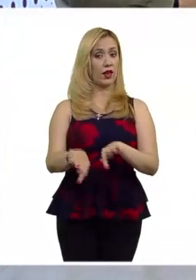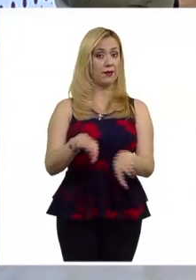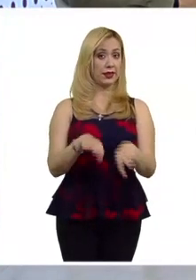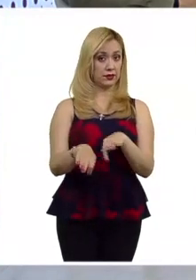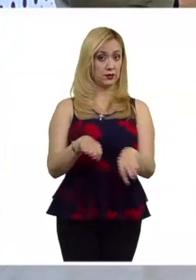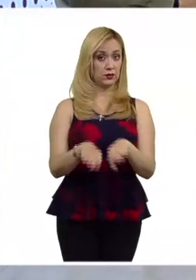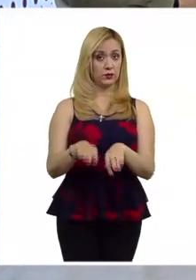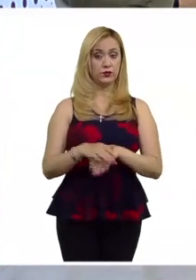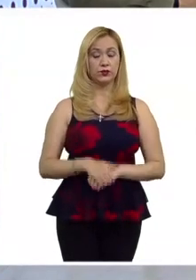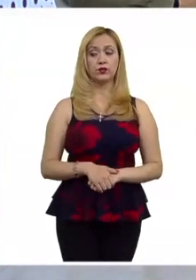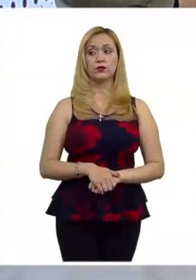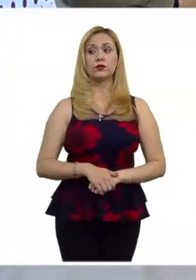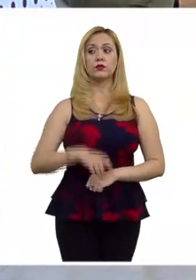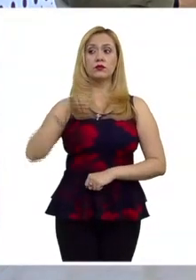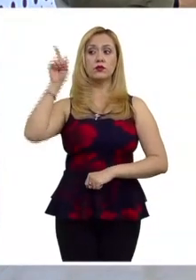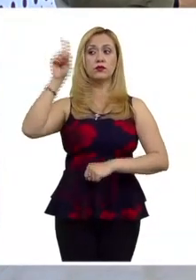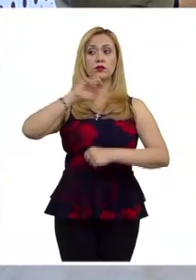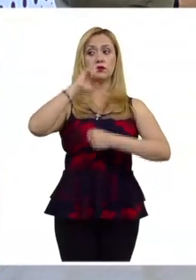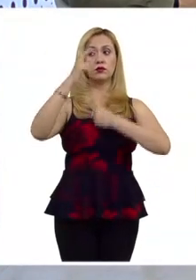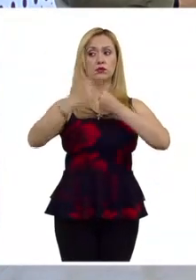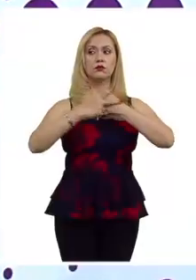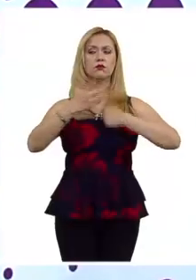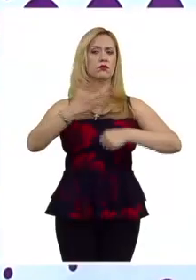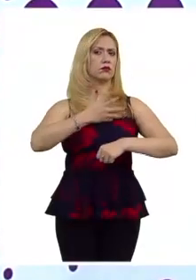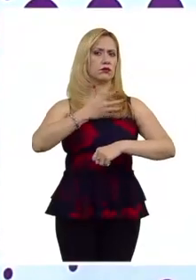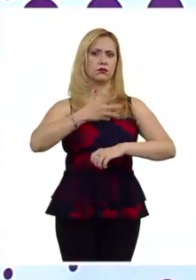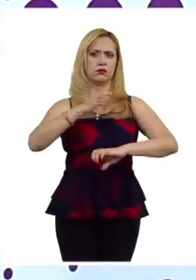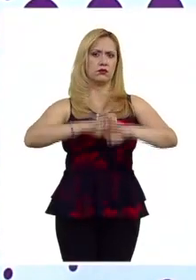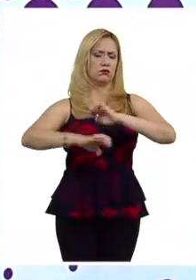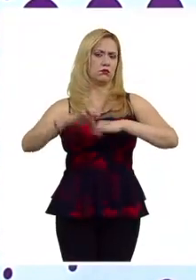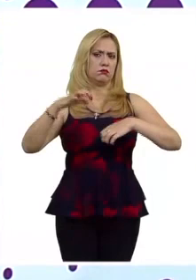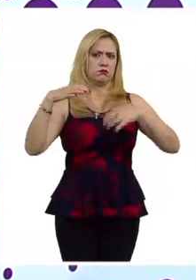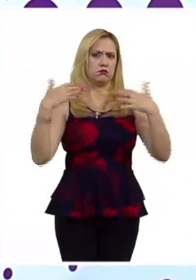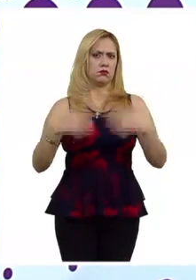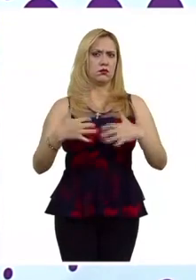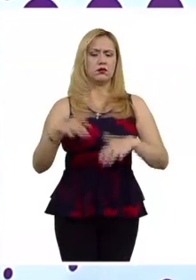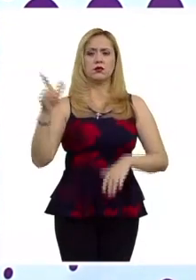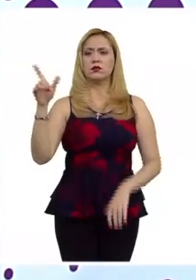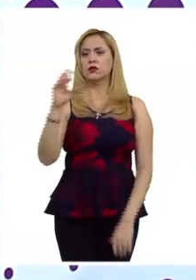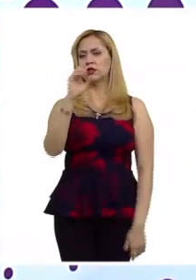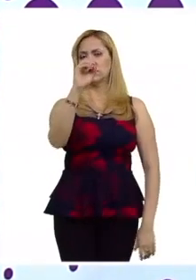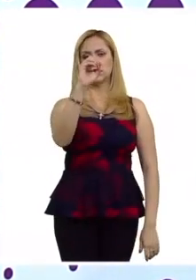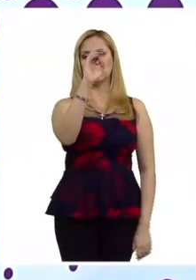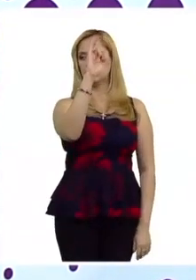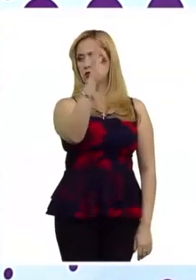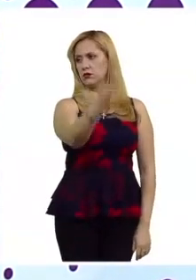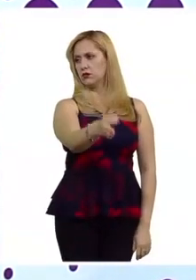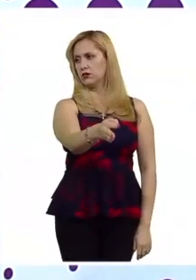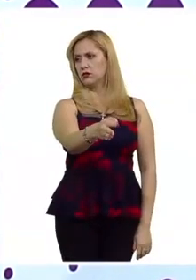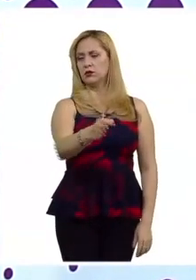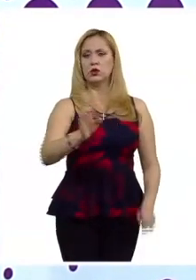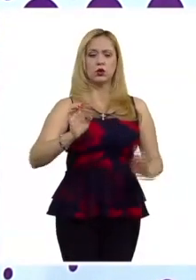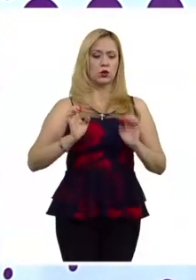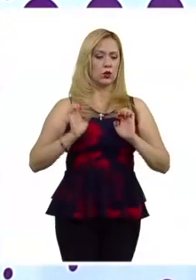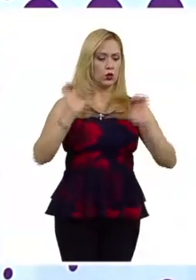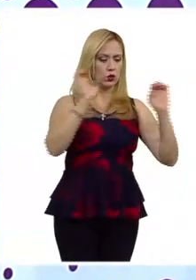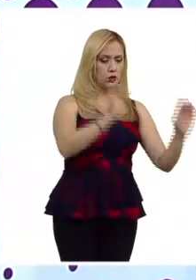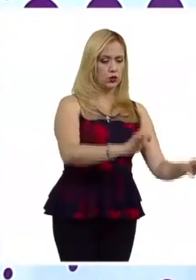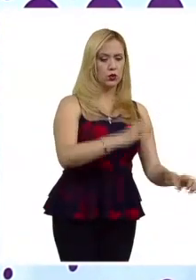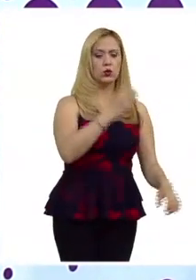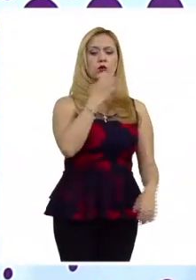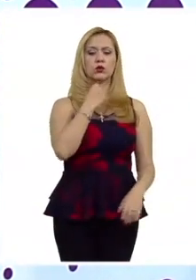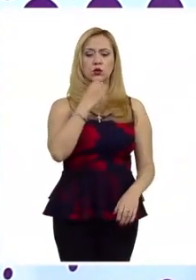hay en Europa varias empresas que adoptan una política de cero tolerancia al antisemitismo o